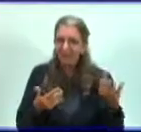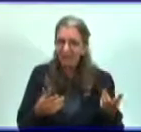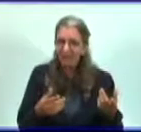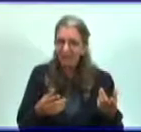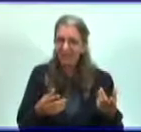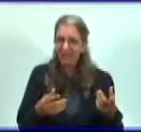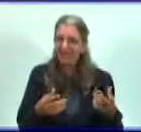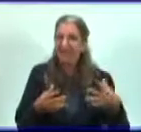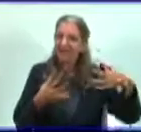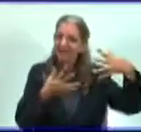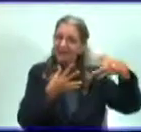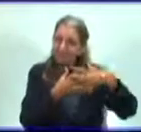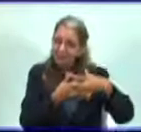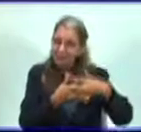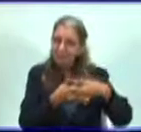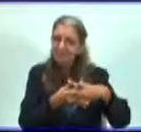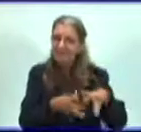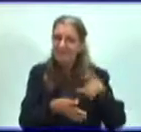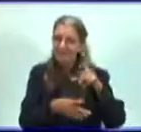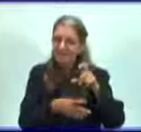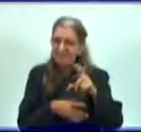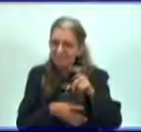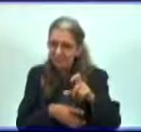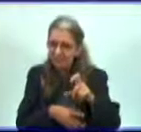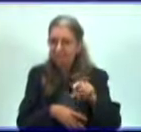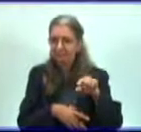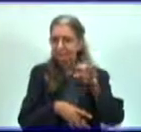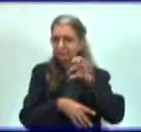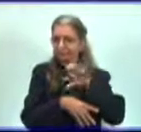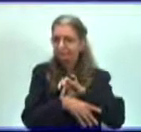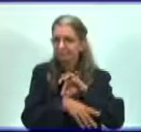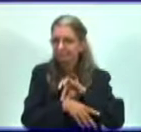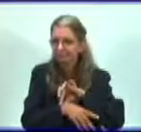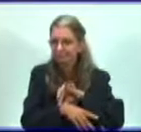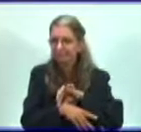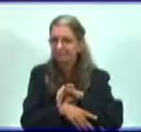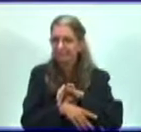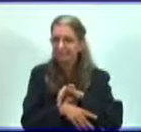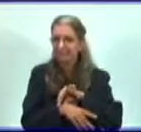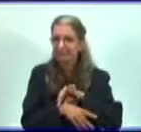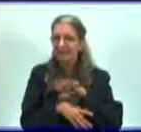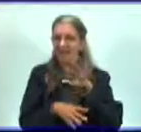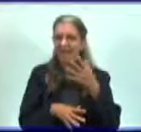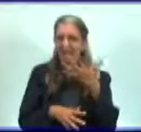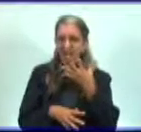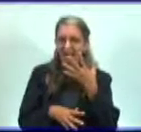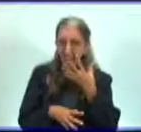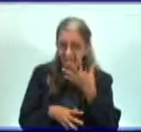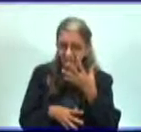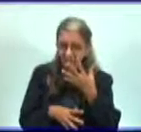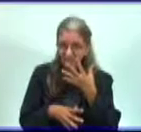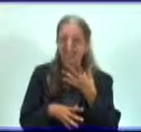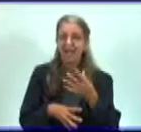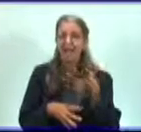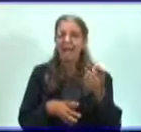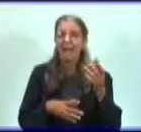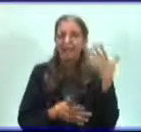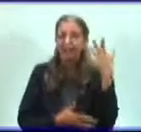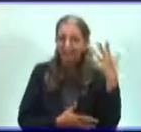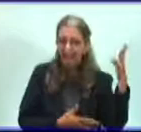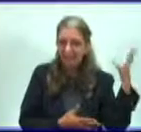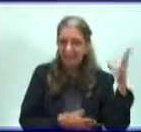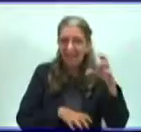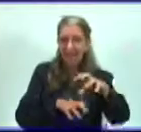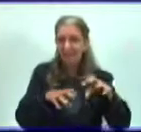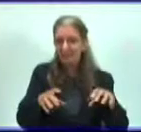con los organismos. Enfermedades que ocasionan y agresiones virales del imperialismo contra nuestro